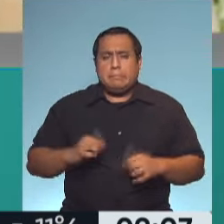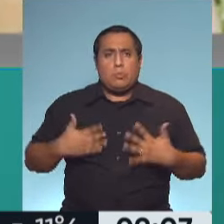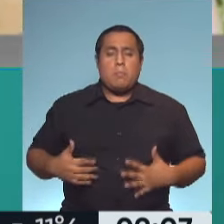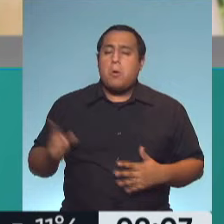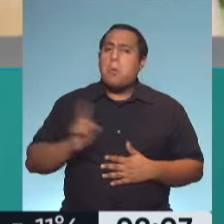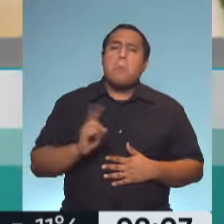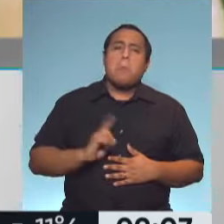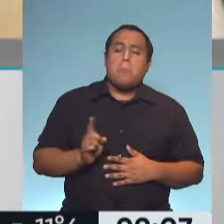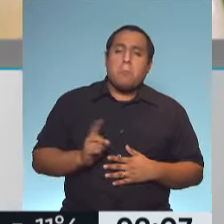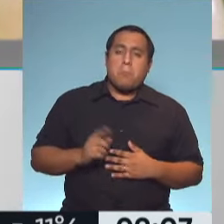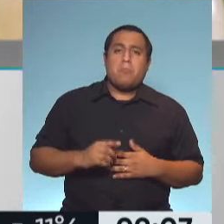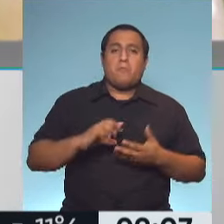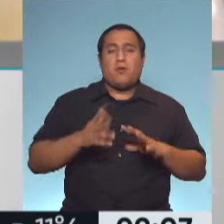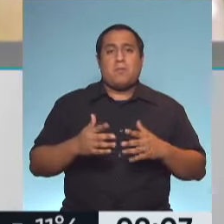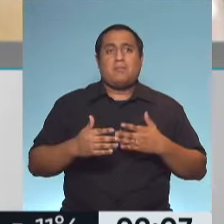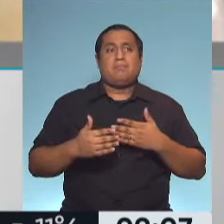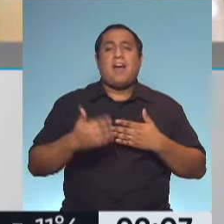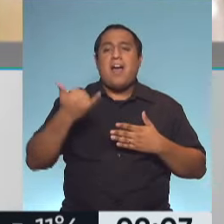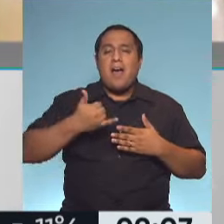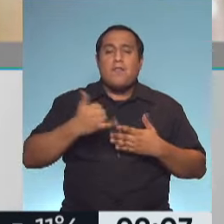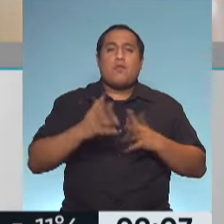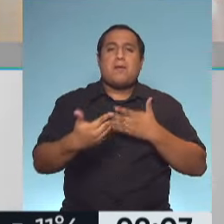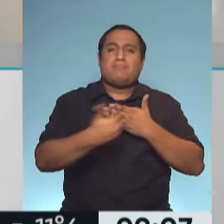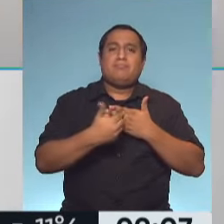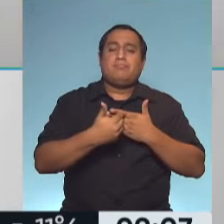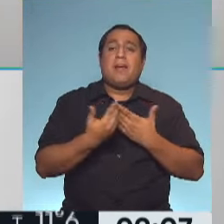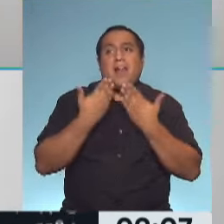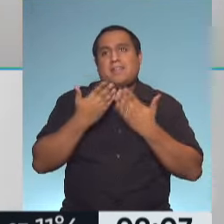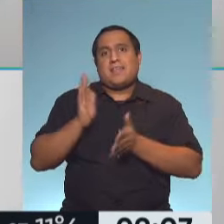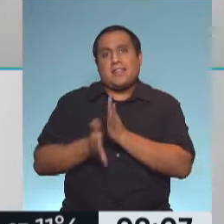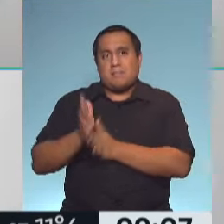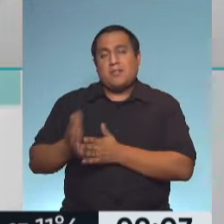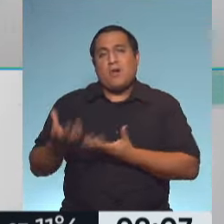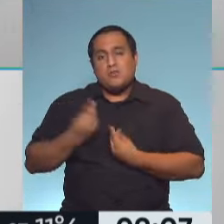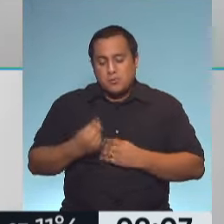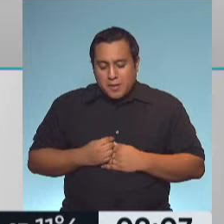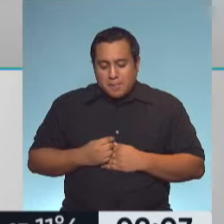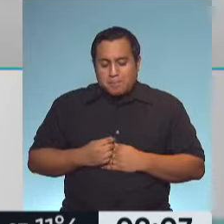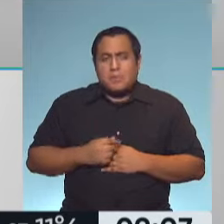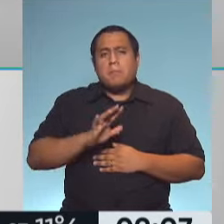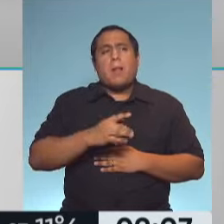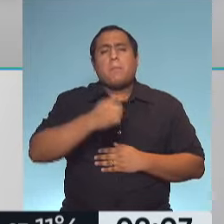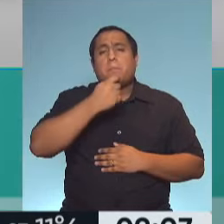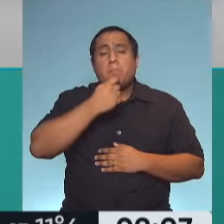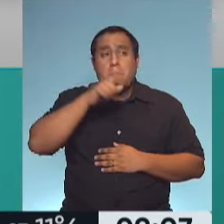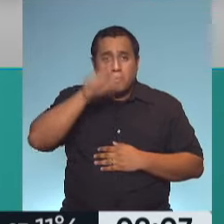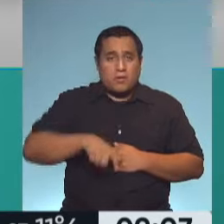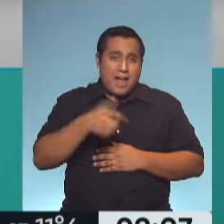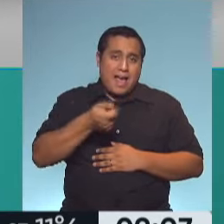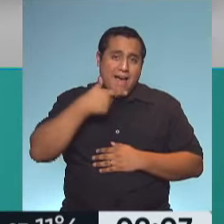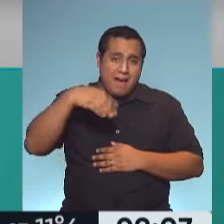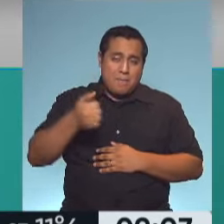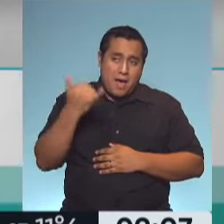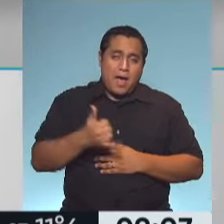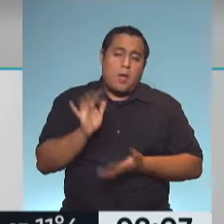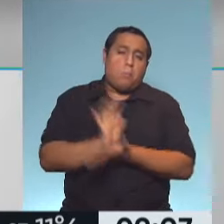hay una mínima barrera que es a través de estos tratamientos que entendemos ayuda finalmente. Ahora, ¿son considerados personas de riesgo para lo